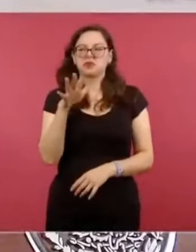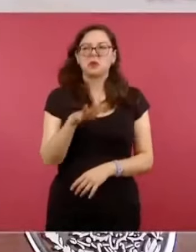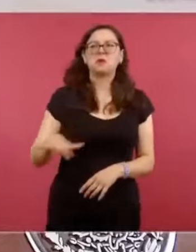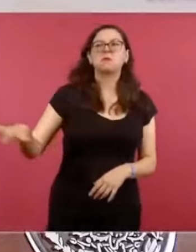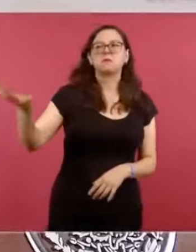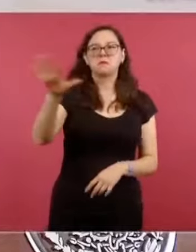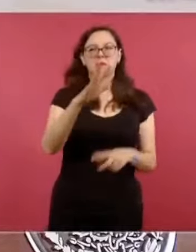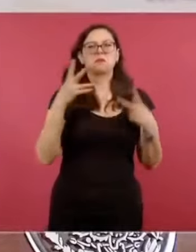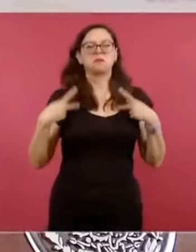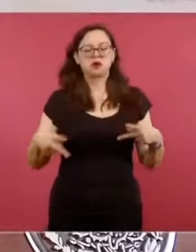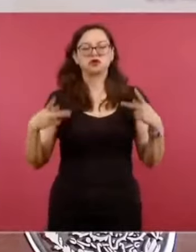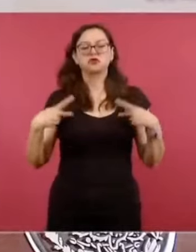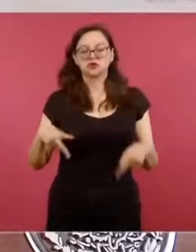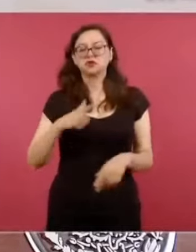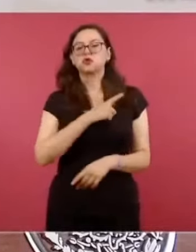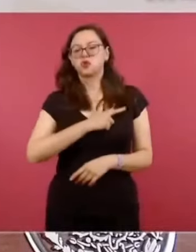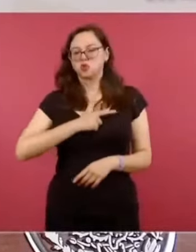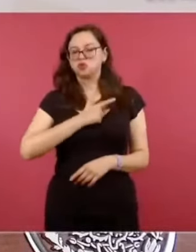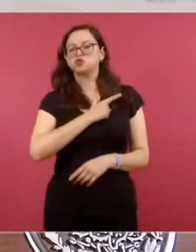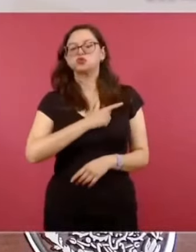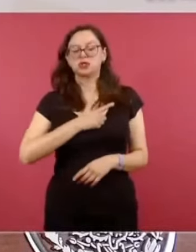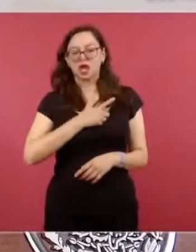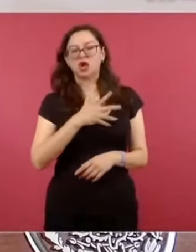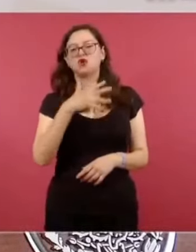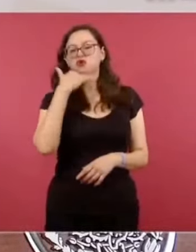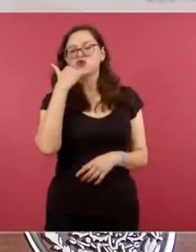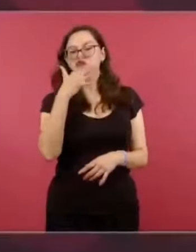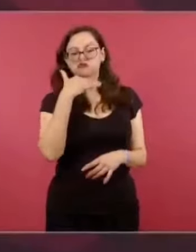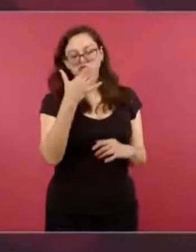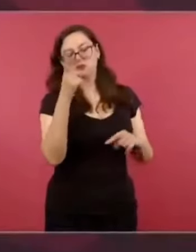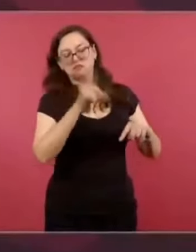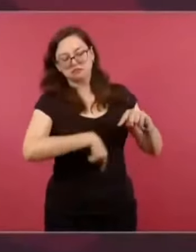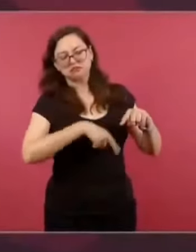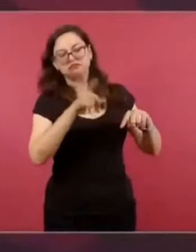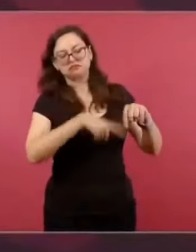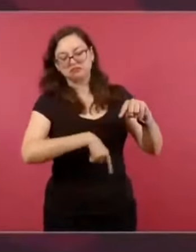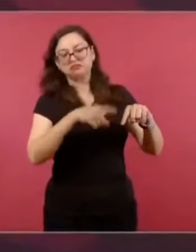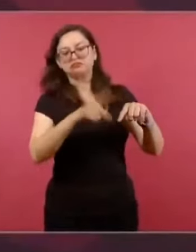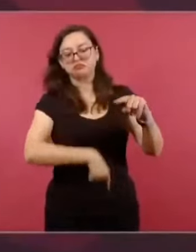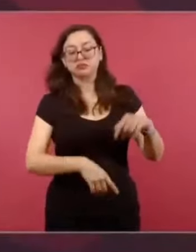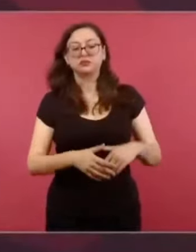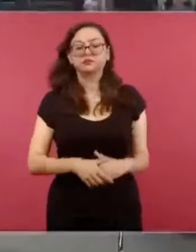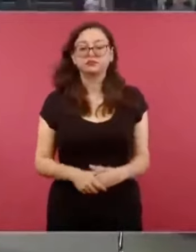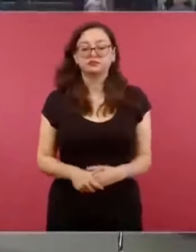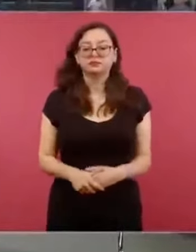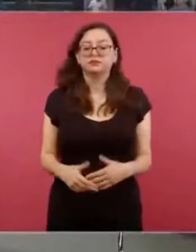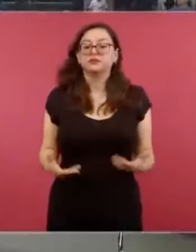de corrupción en la vida pública. Presidente, en esta memoria…